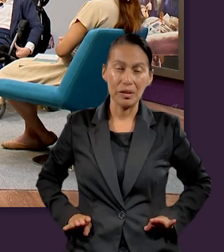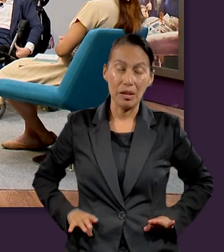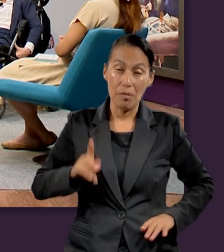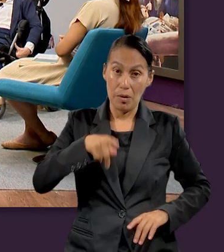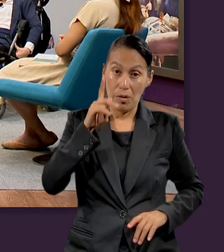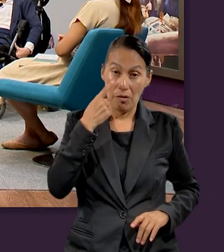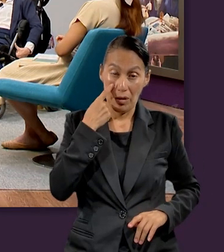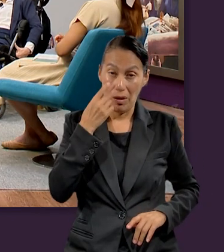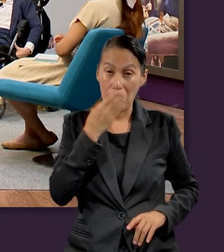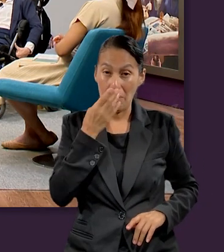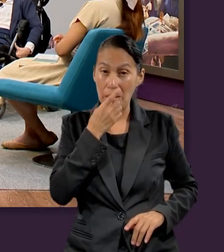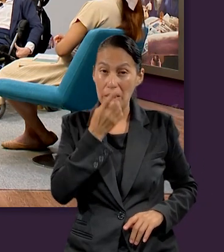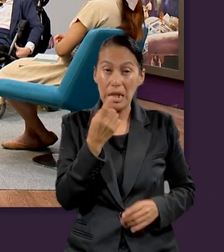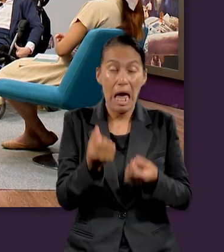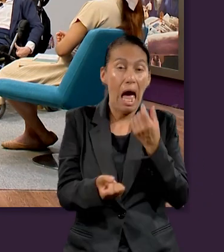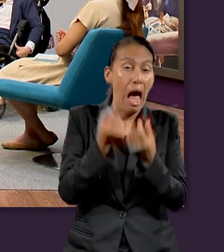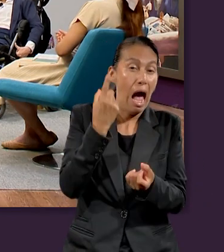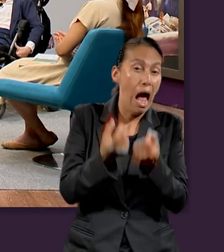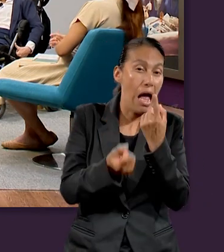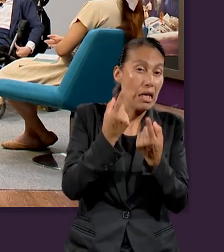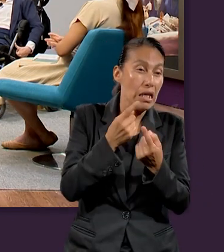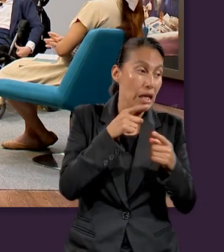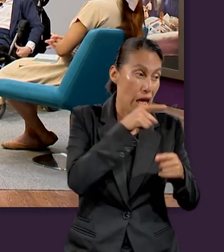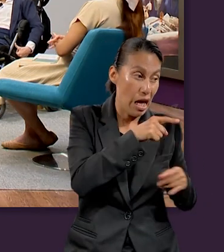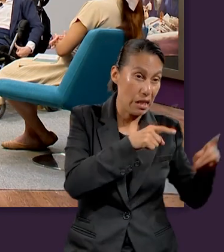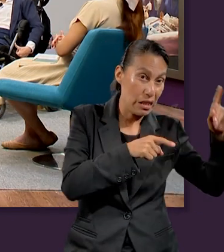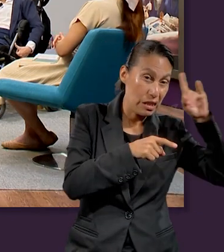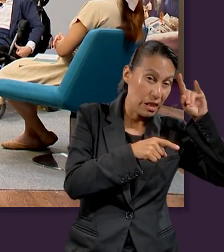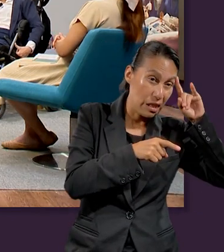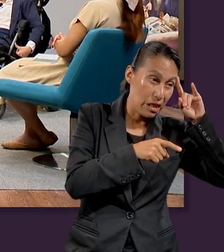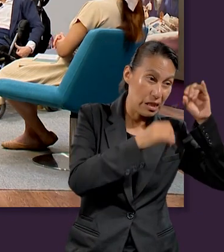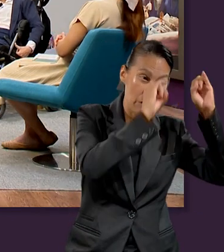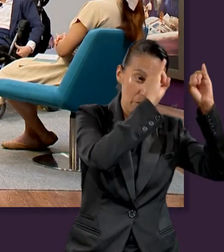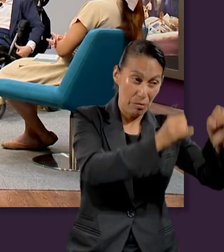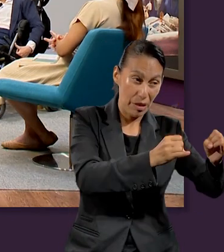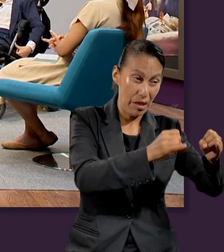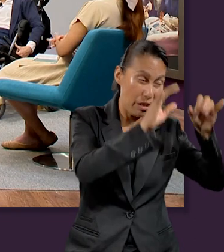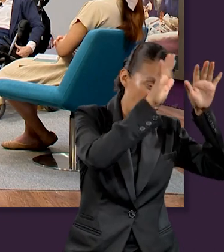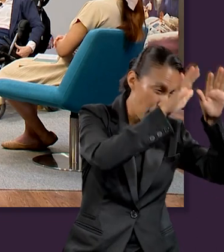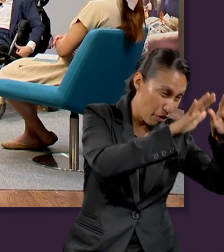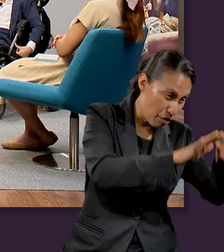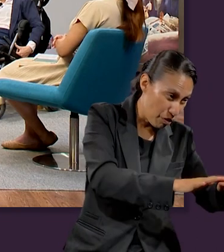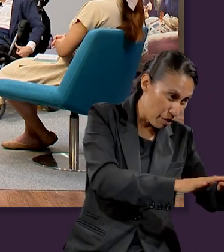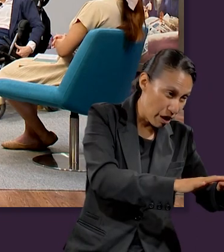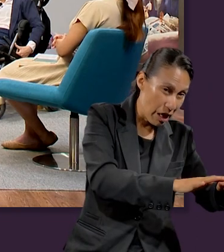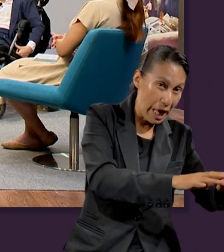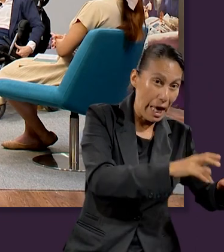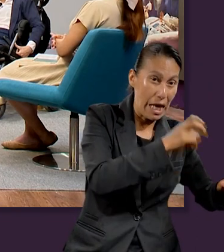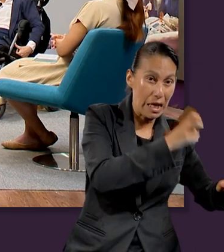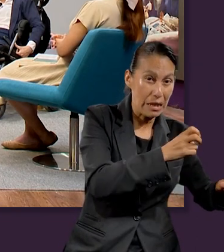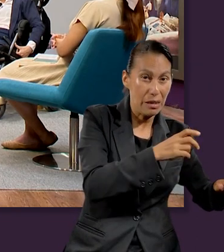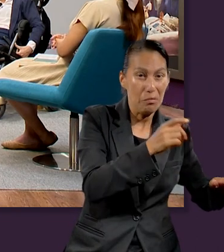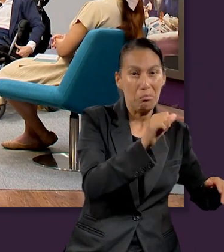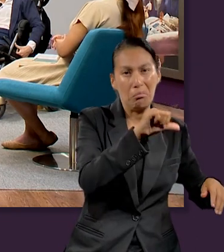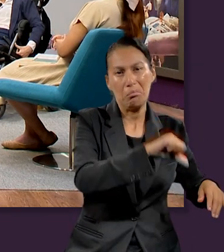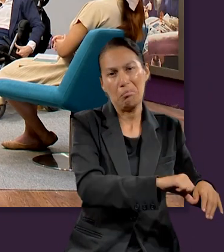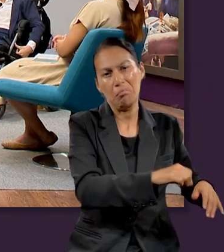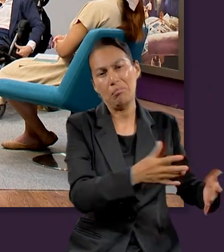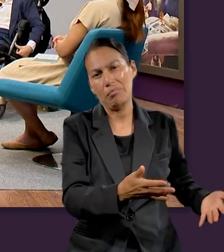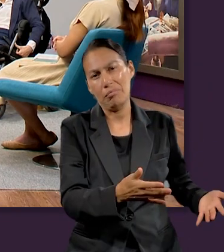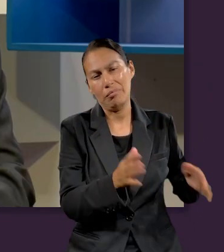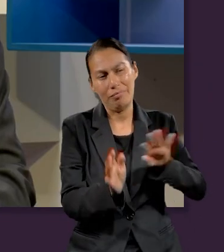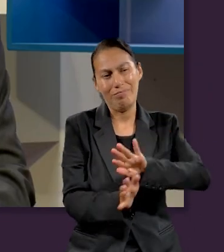lo que el Señor va a hacer con los desobedientes, ¿verdad? Por eso es que nosotros queremos siempre